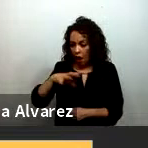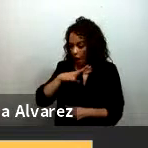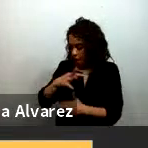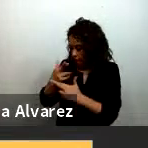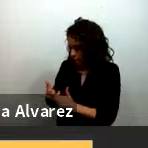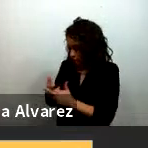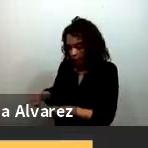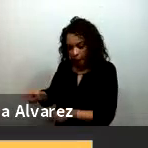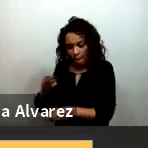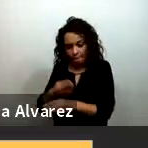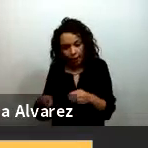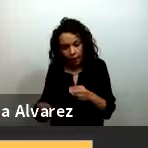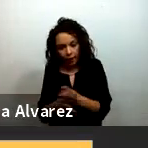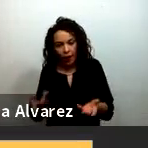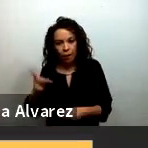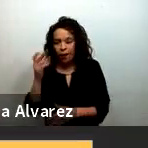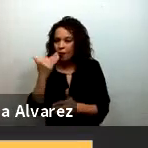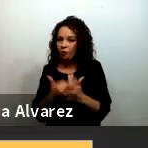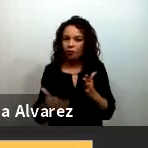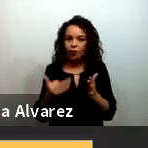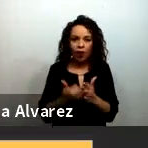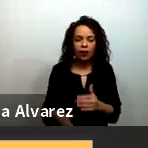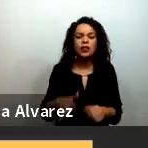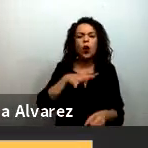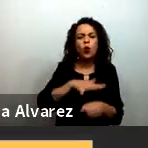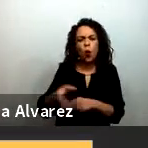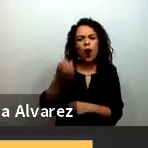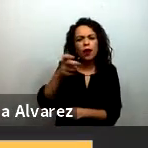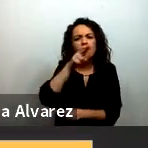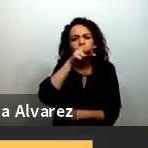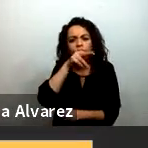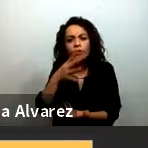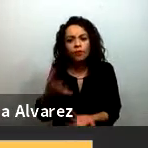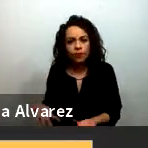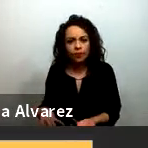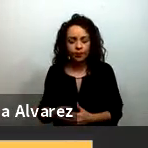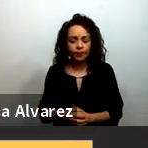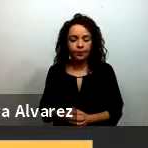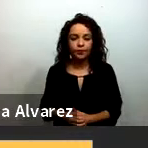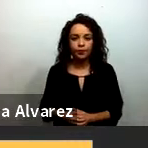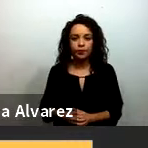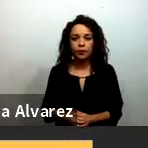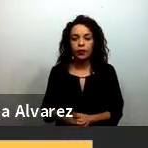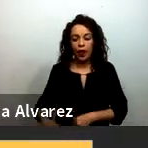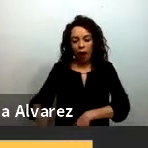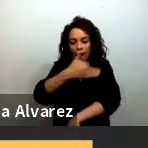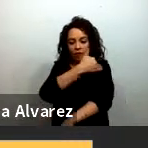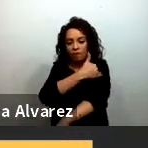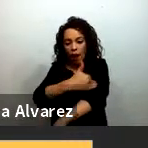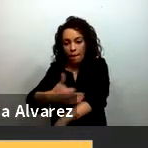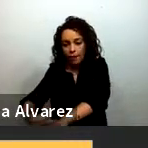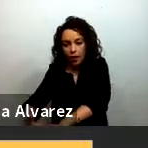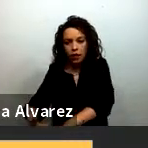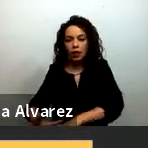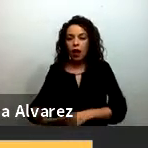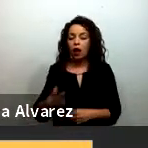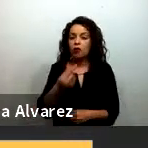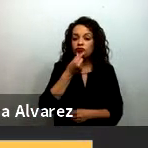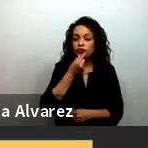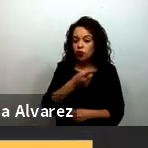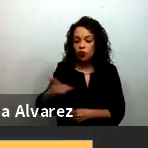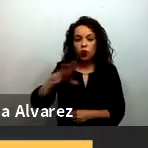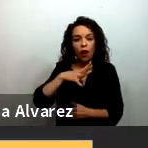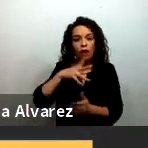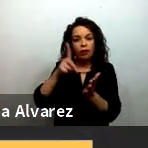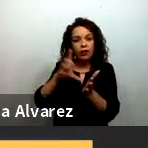de las preocupaciones de los municipios? ¿cómo acompañamos a las familias de niñas y niños con discapacidad por ejemplo? ¿cómo informamos a la población